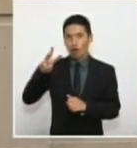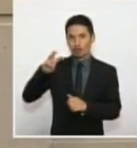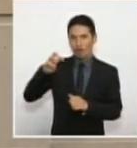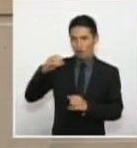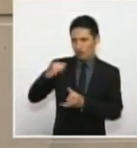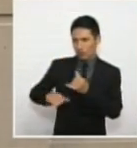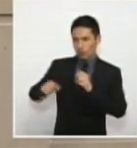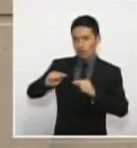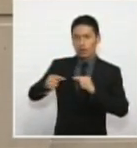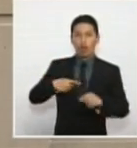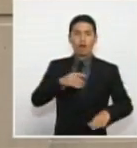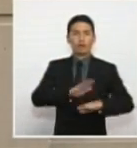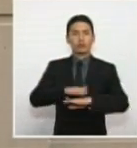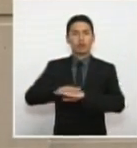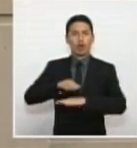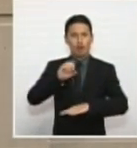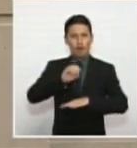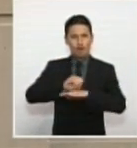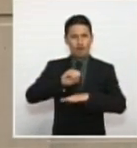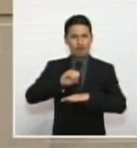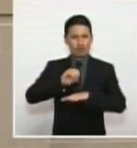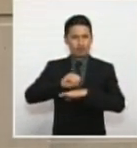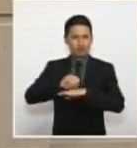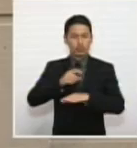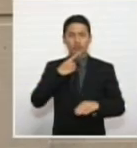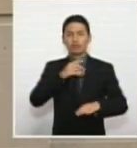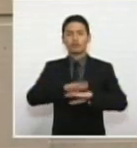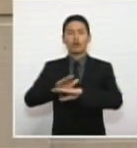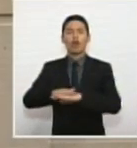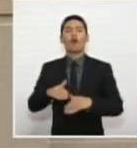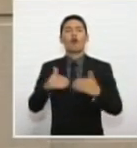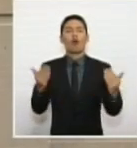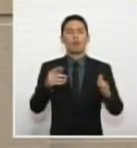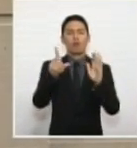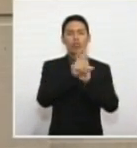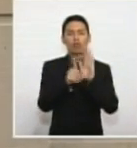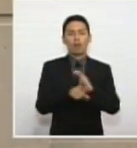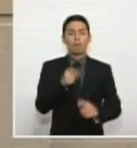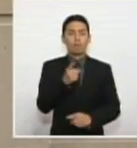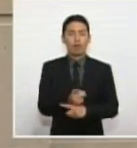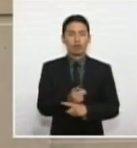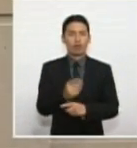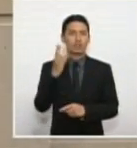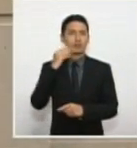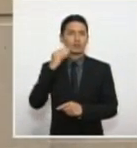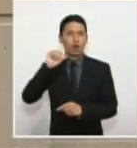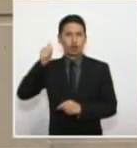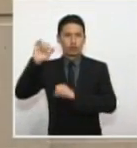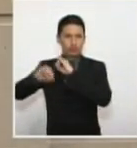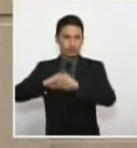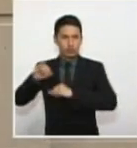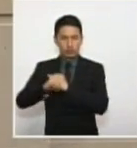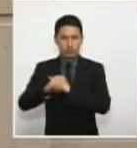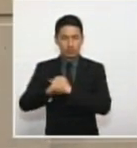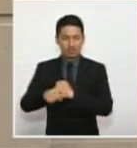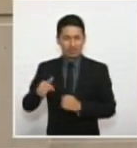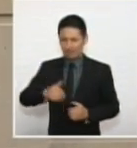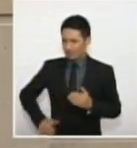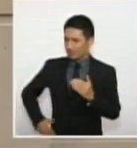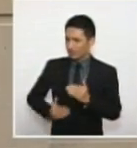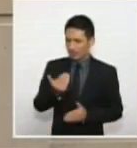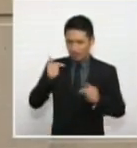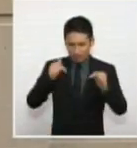a decirnos a los colombianos y a los congresistas cómo tenemos que legislar. Desde el principio de este proceso